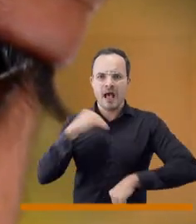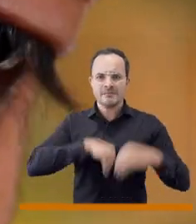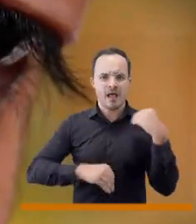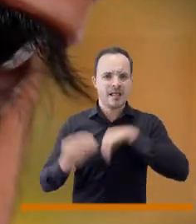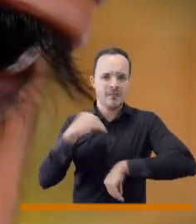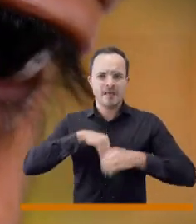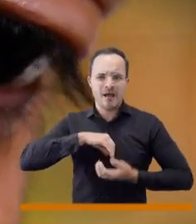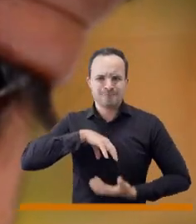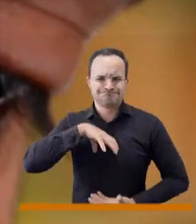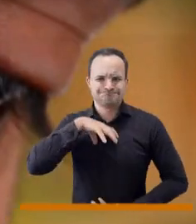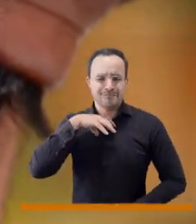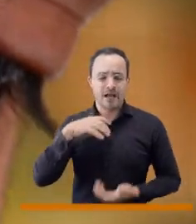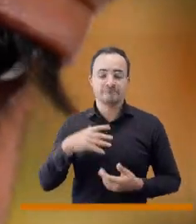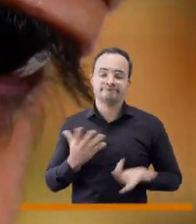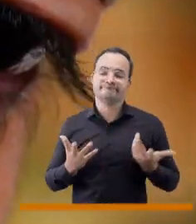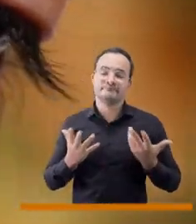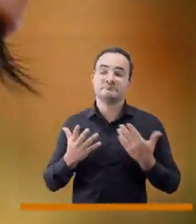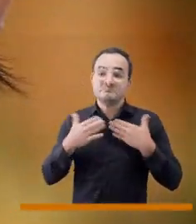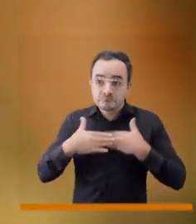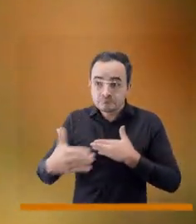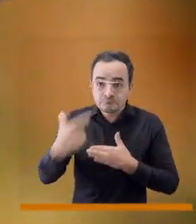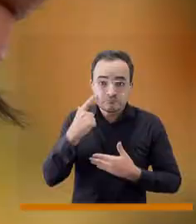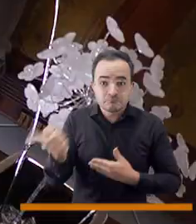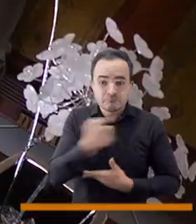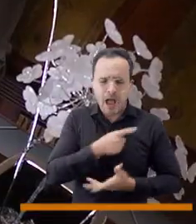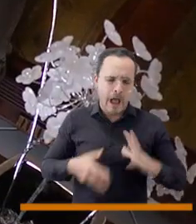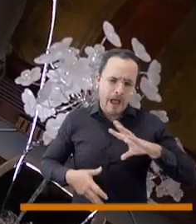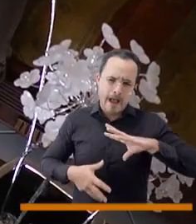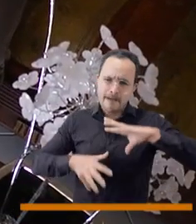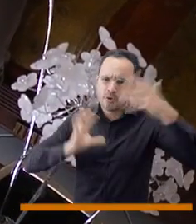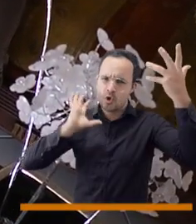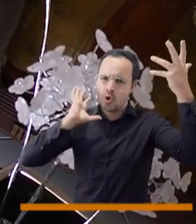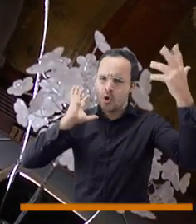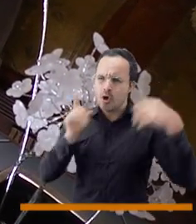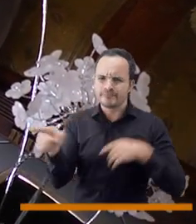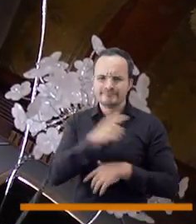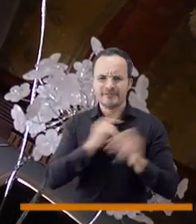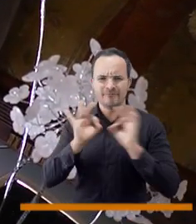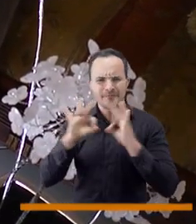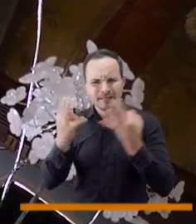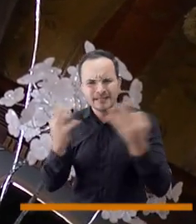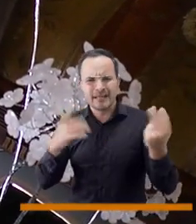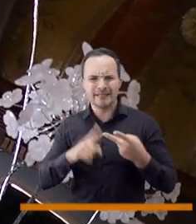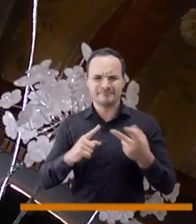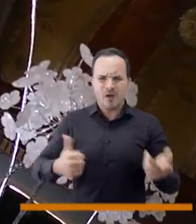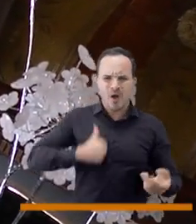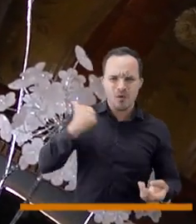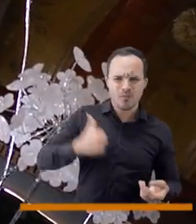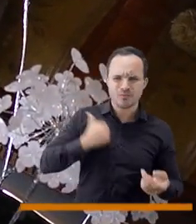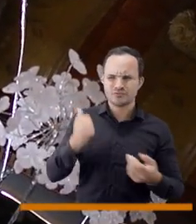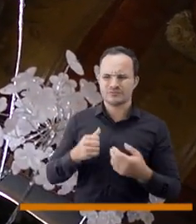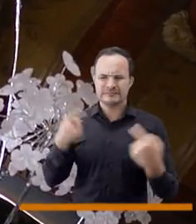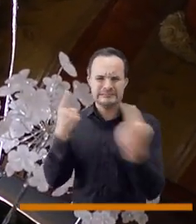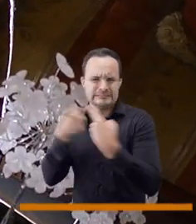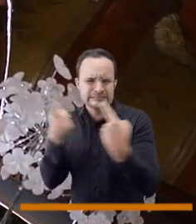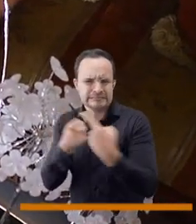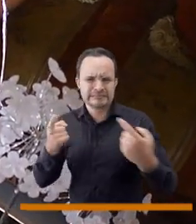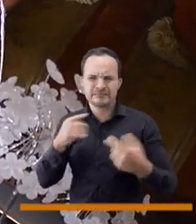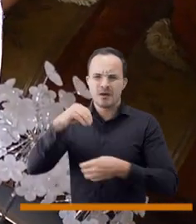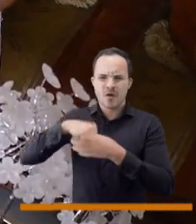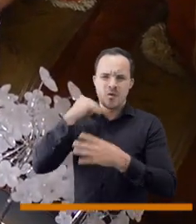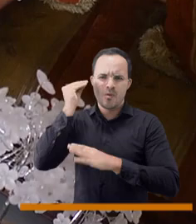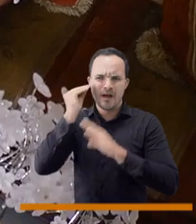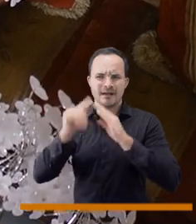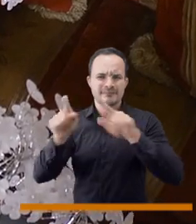siempre estuvieron en un mismo lugar y eso fue un cúmulo y ahora las agresiones físicas, las violencias intrafamiliares,